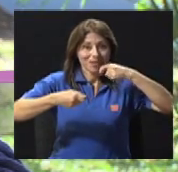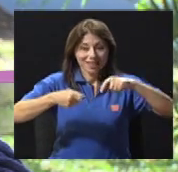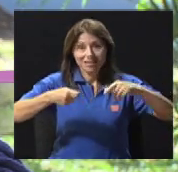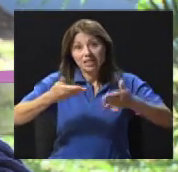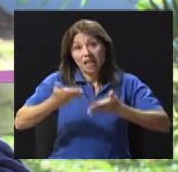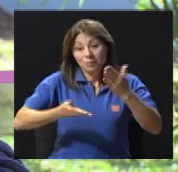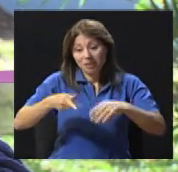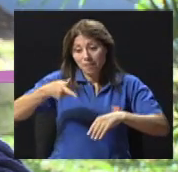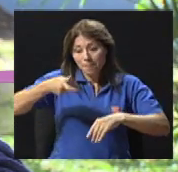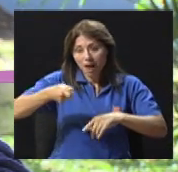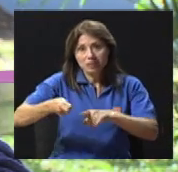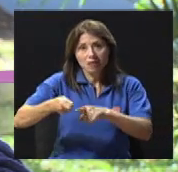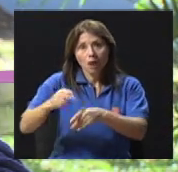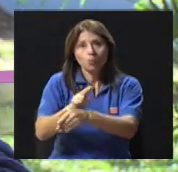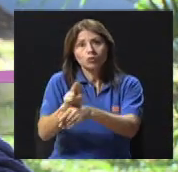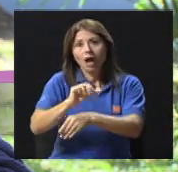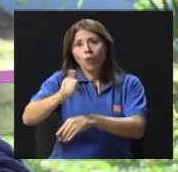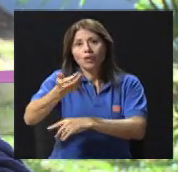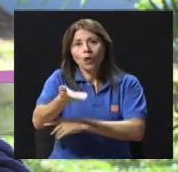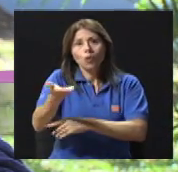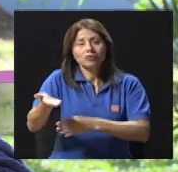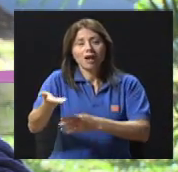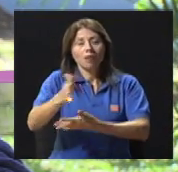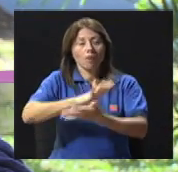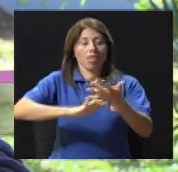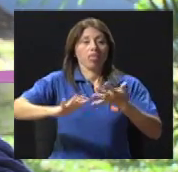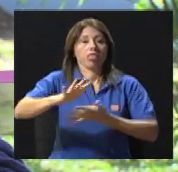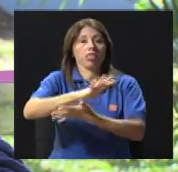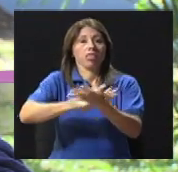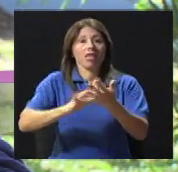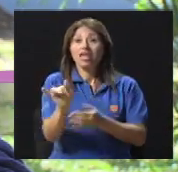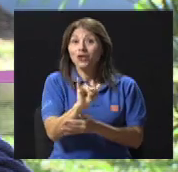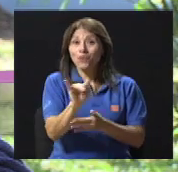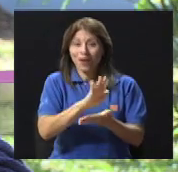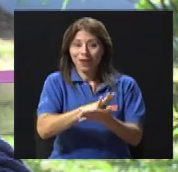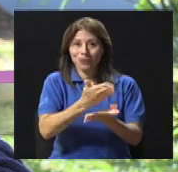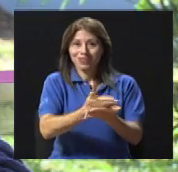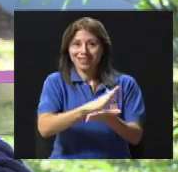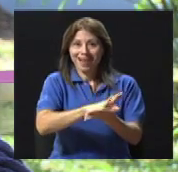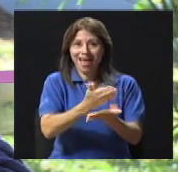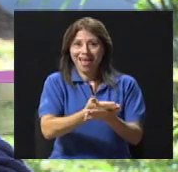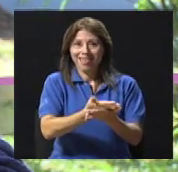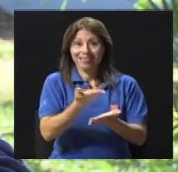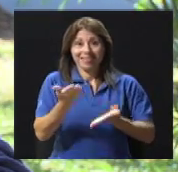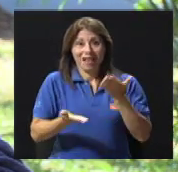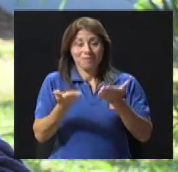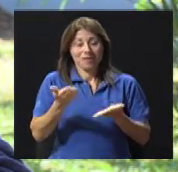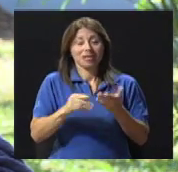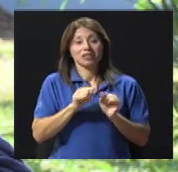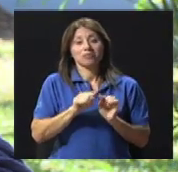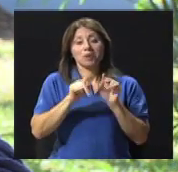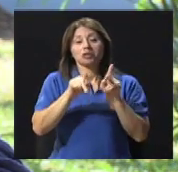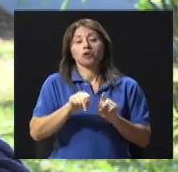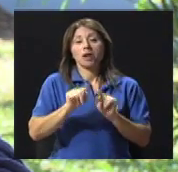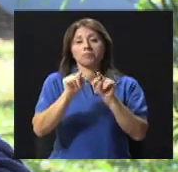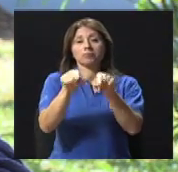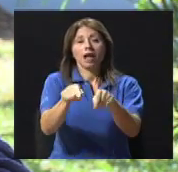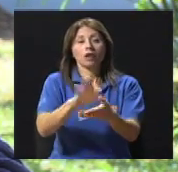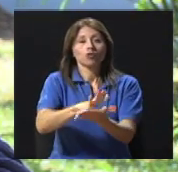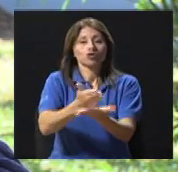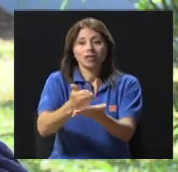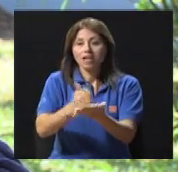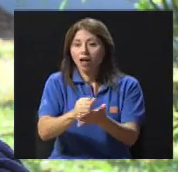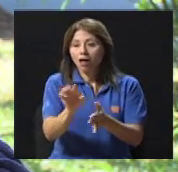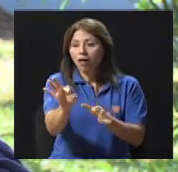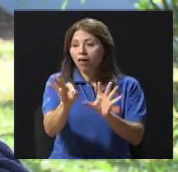Igualmente en la cocina. Podría ser que cosas que la persona con Alzheimer supone que son las que quiere, no son.